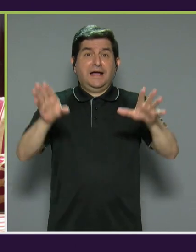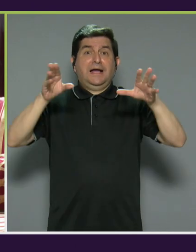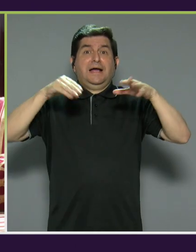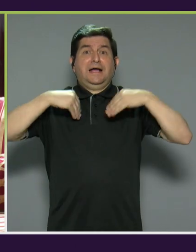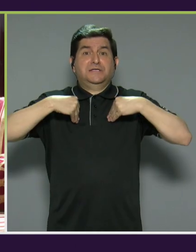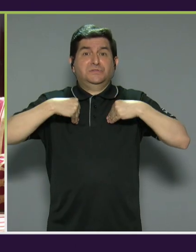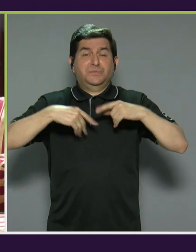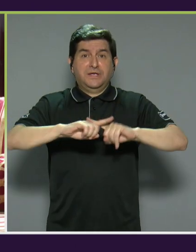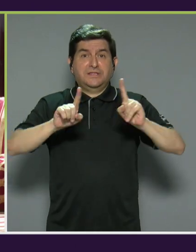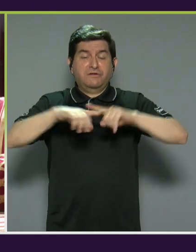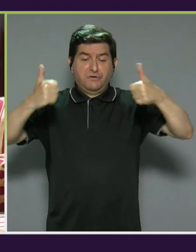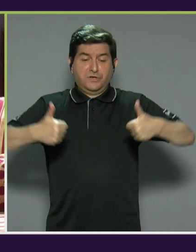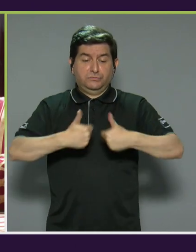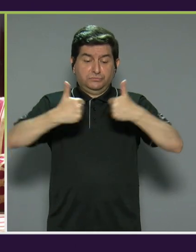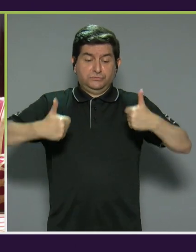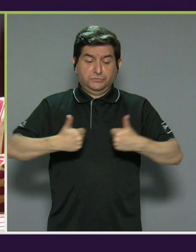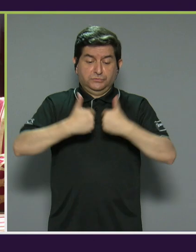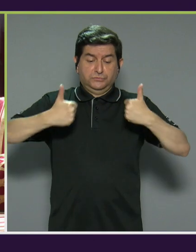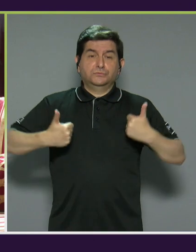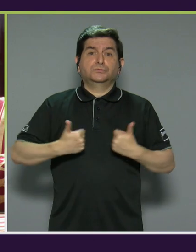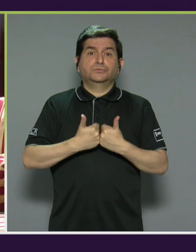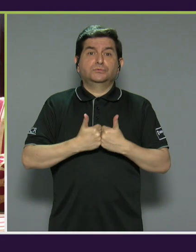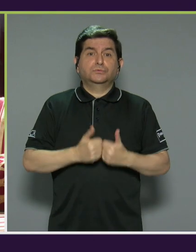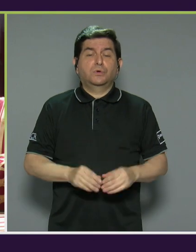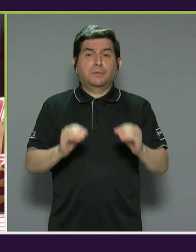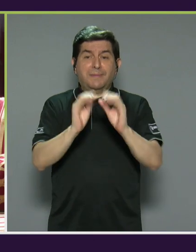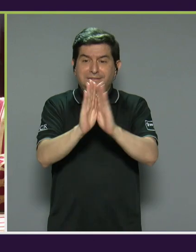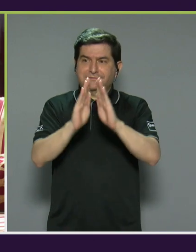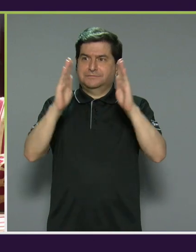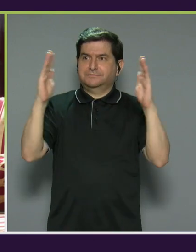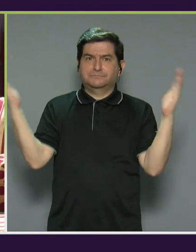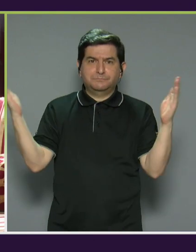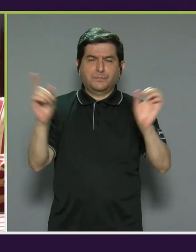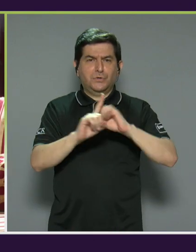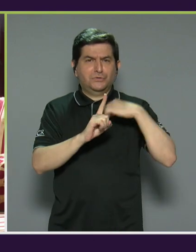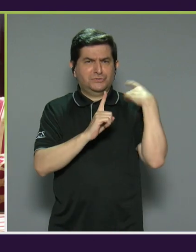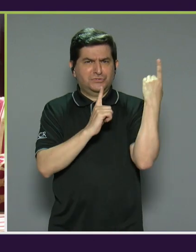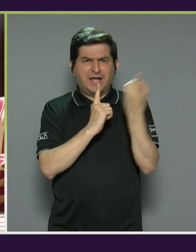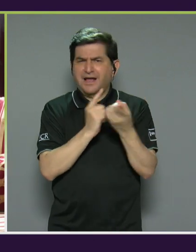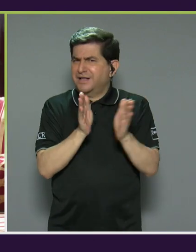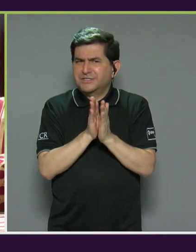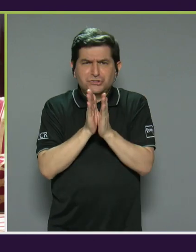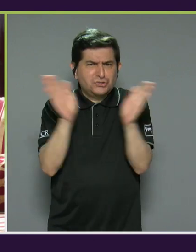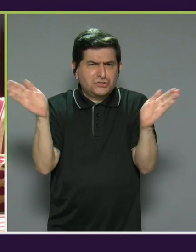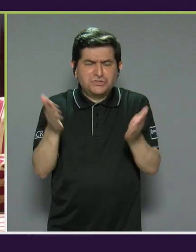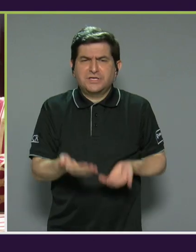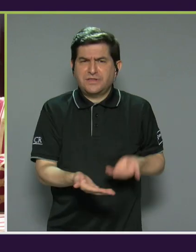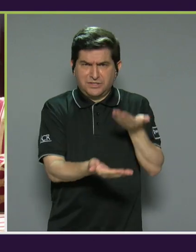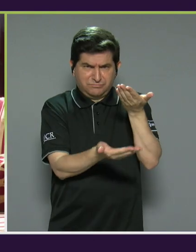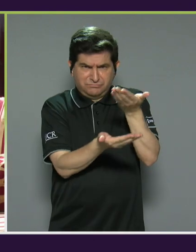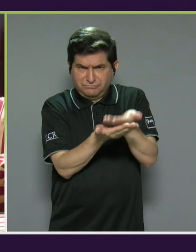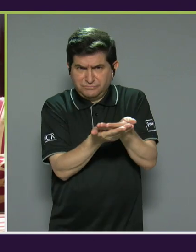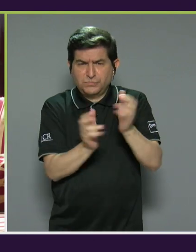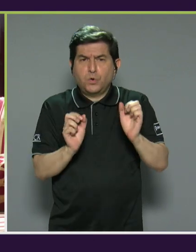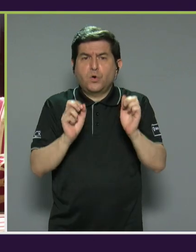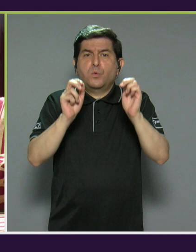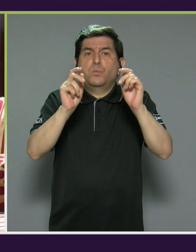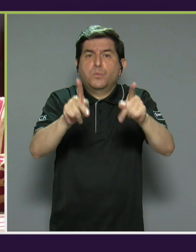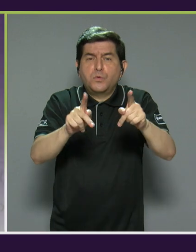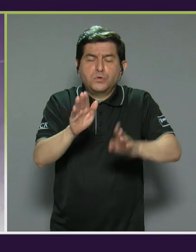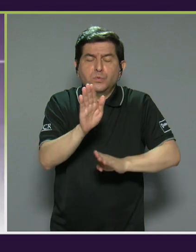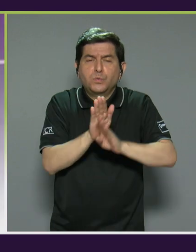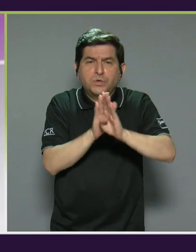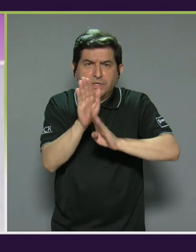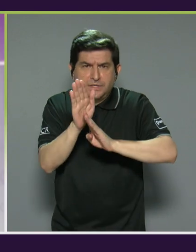una serie de retos mucho más amplios de los que la sociedad en general ofrece como oportunidades para el